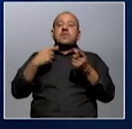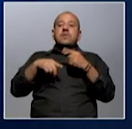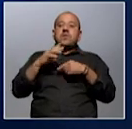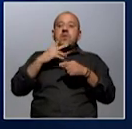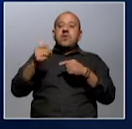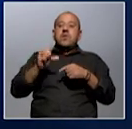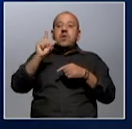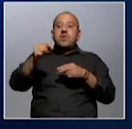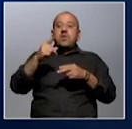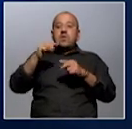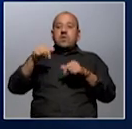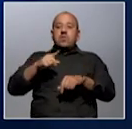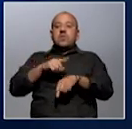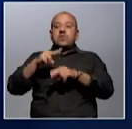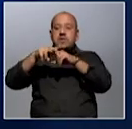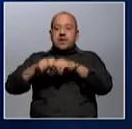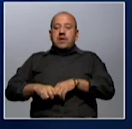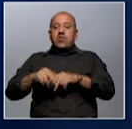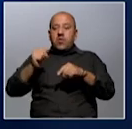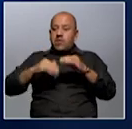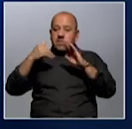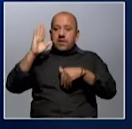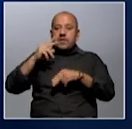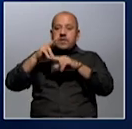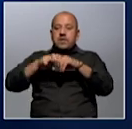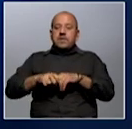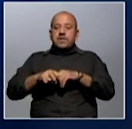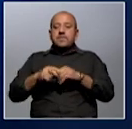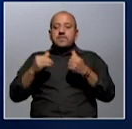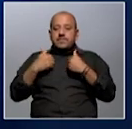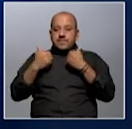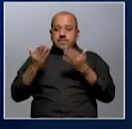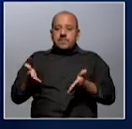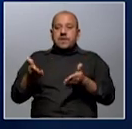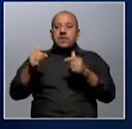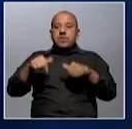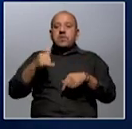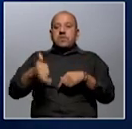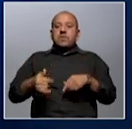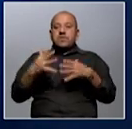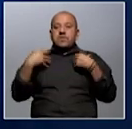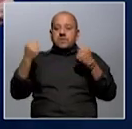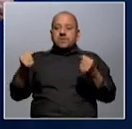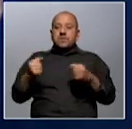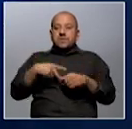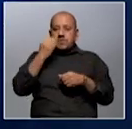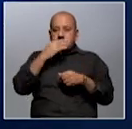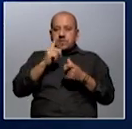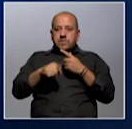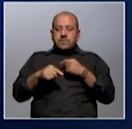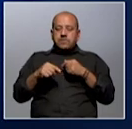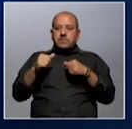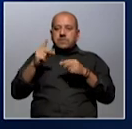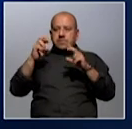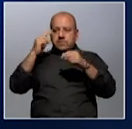pero estaban muy poco tiempo sentados. Hoy es totalmente a la inversa. Y lo que se ha visto es que los grandes beneficios que tenemos en salud, no solo para estar mejor, para prevenir una